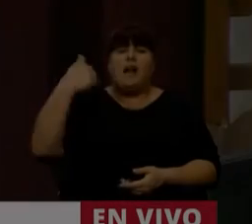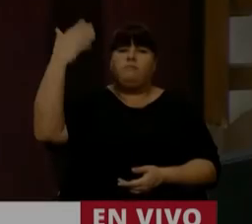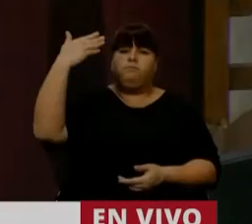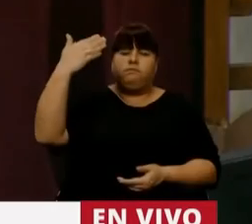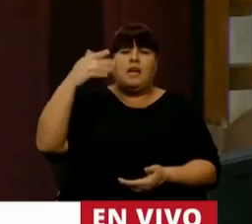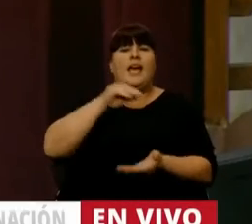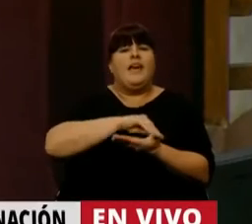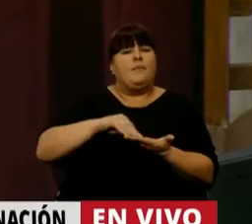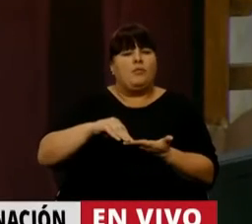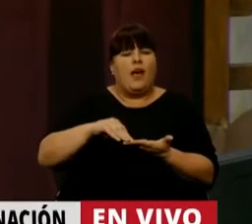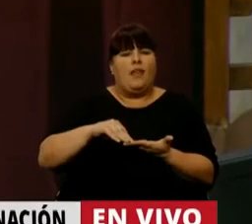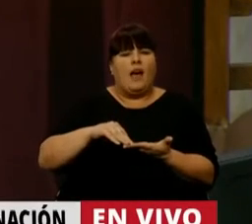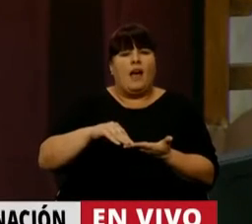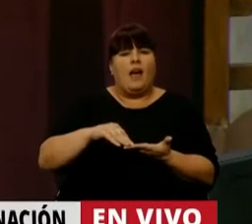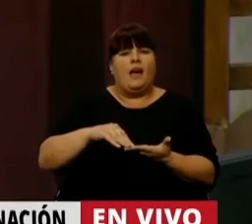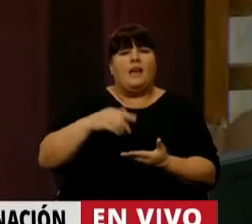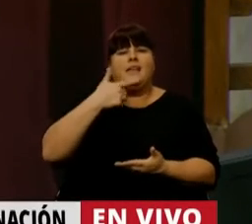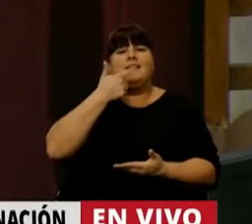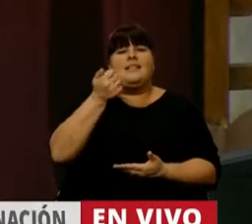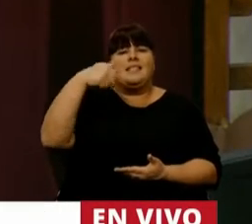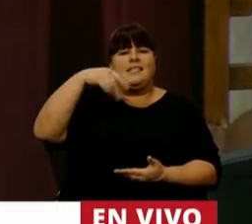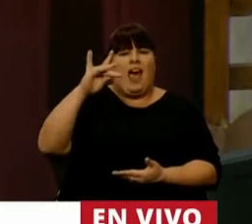La palabra a la diputada Nancy Sanz.